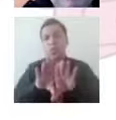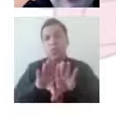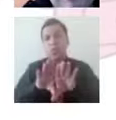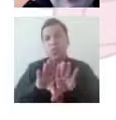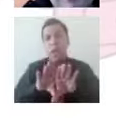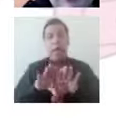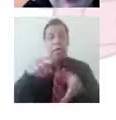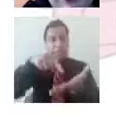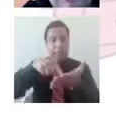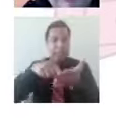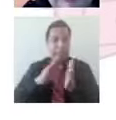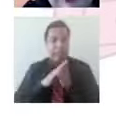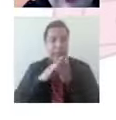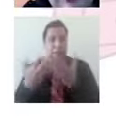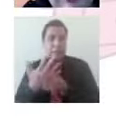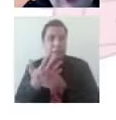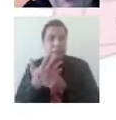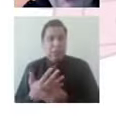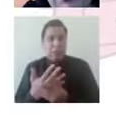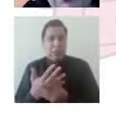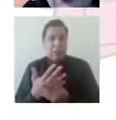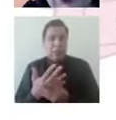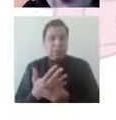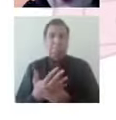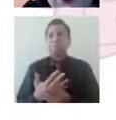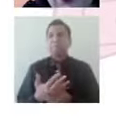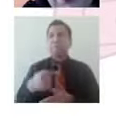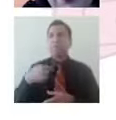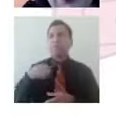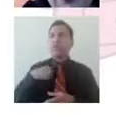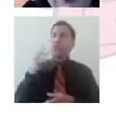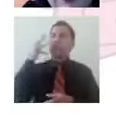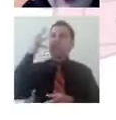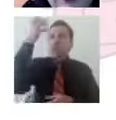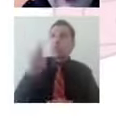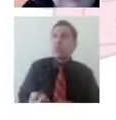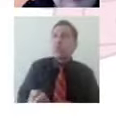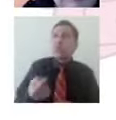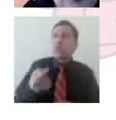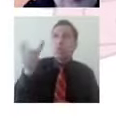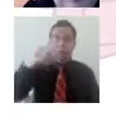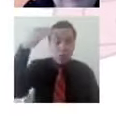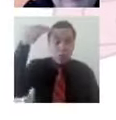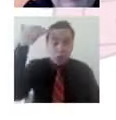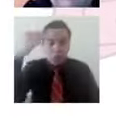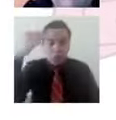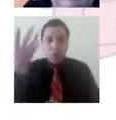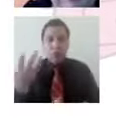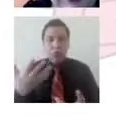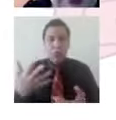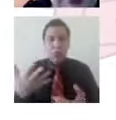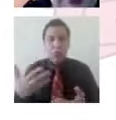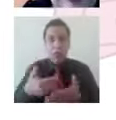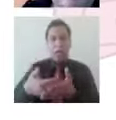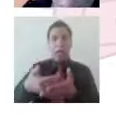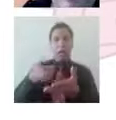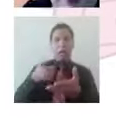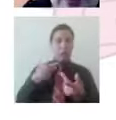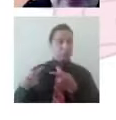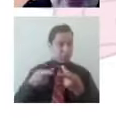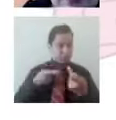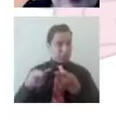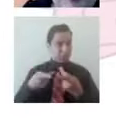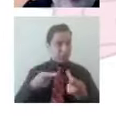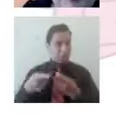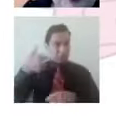determinaba lo que queríamos en el aquí, en el ahora y por lo tanto en el futuro, ¿no? Y entonces se logró identificar que no es así, que